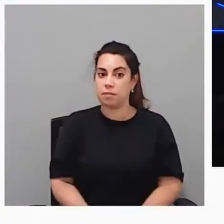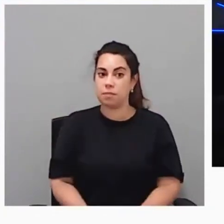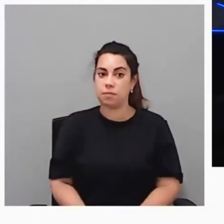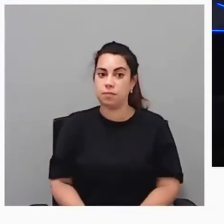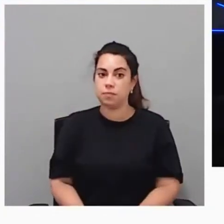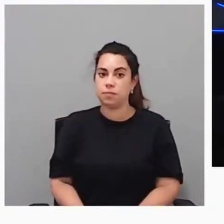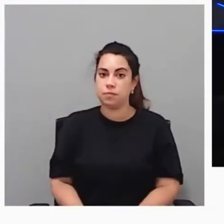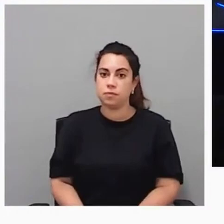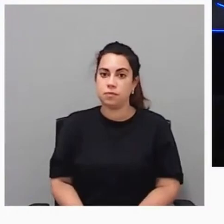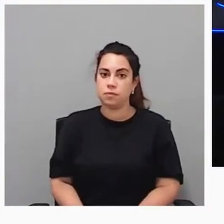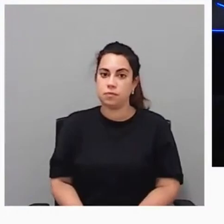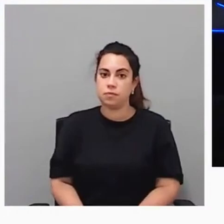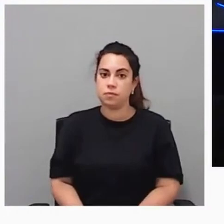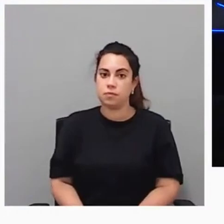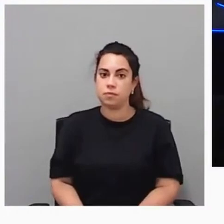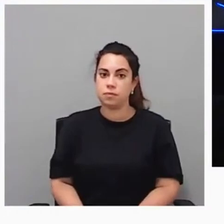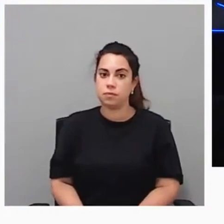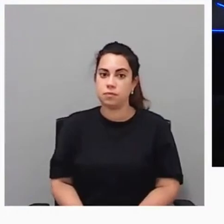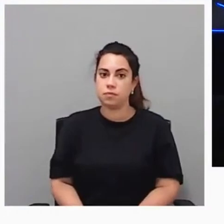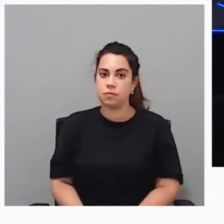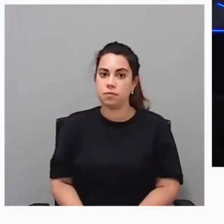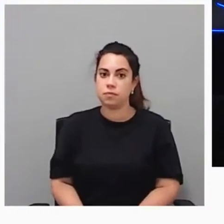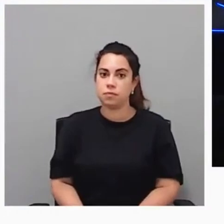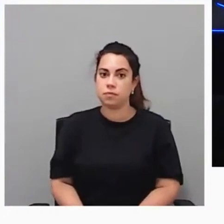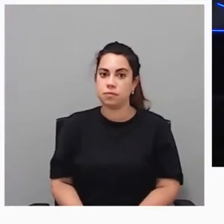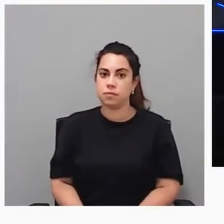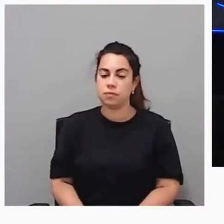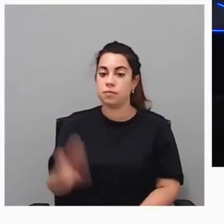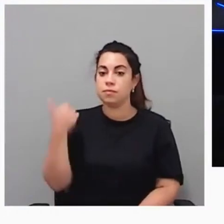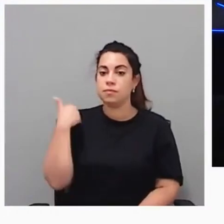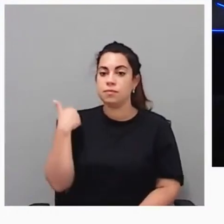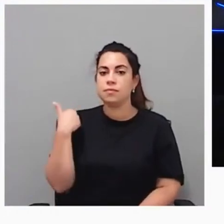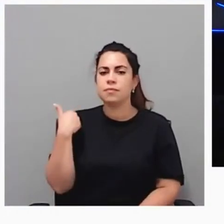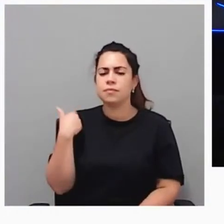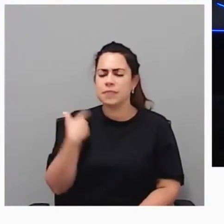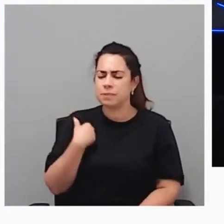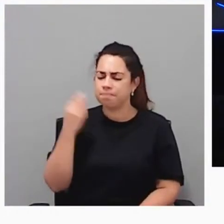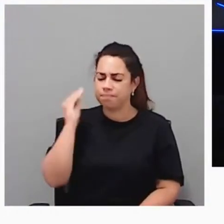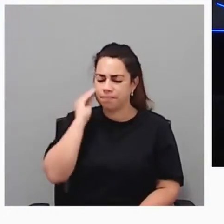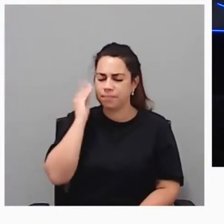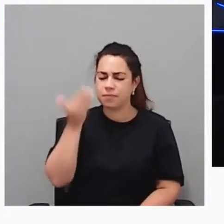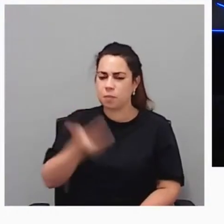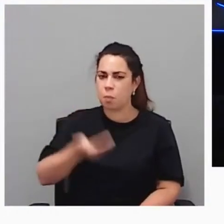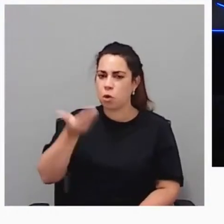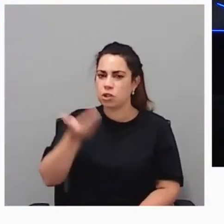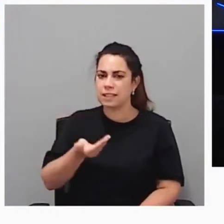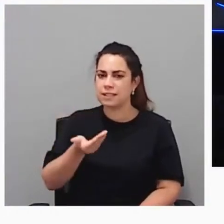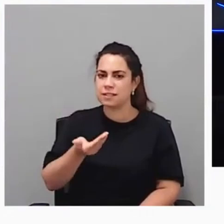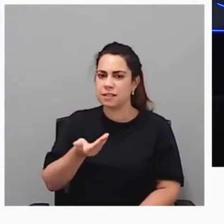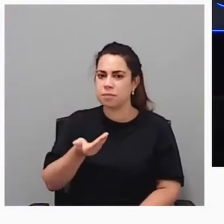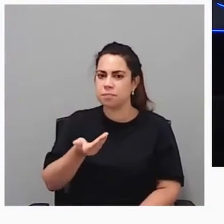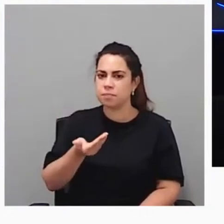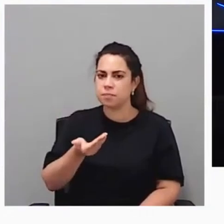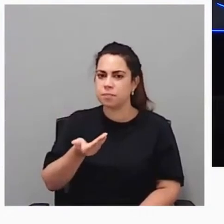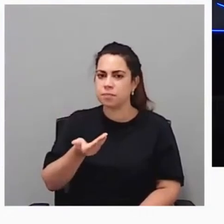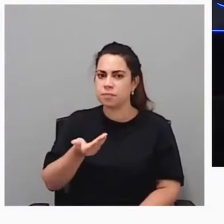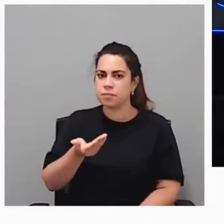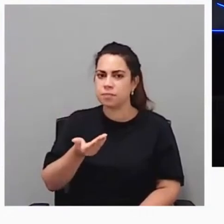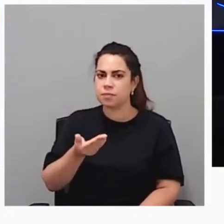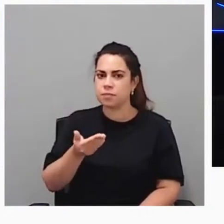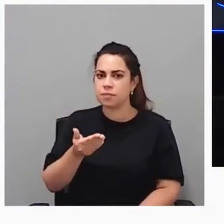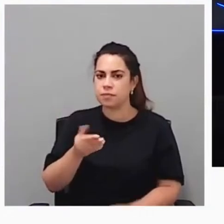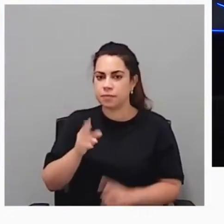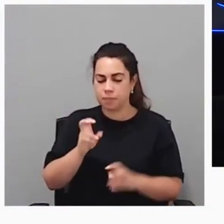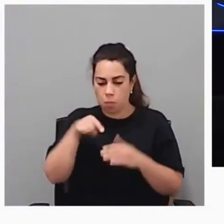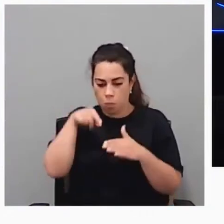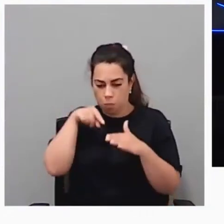Antes incidido en el centro de este de proximidad, pero me parece importante el que, el profundizar más en él.